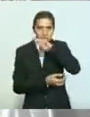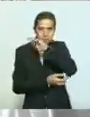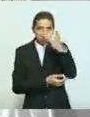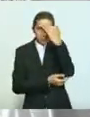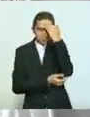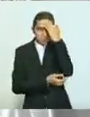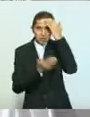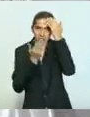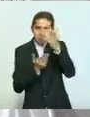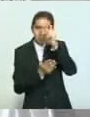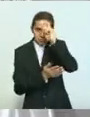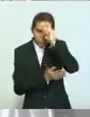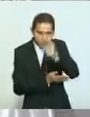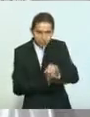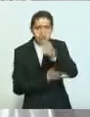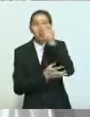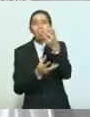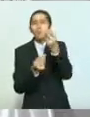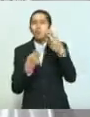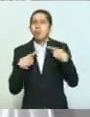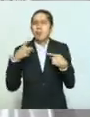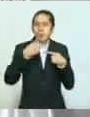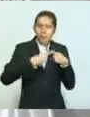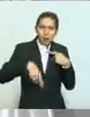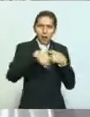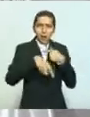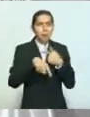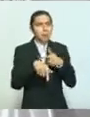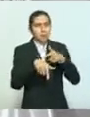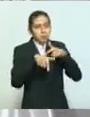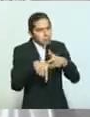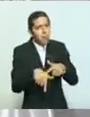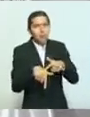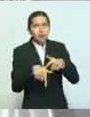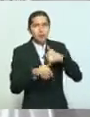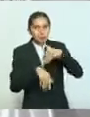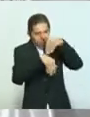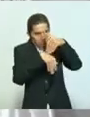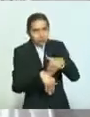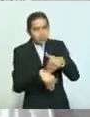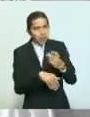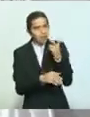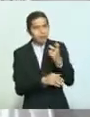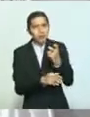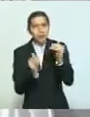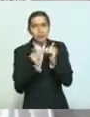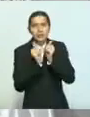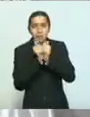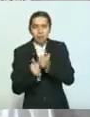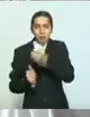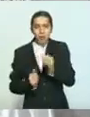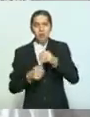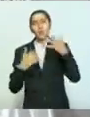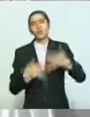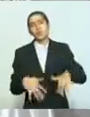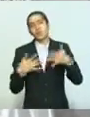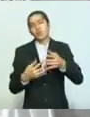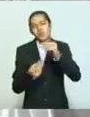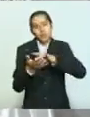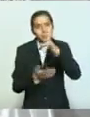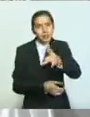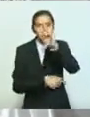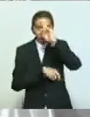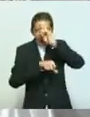mucho a todas las personas que han seguido y que siguen la medida, que fueron responsables y